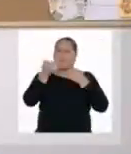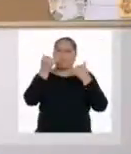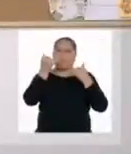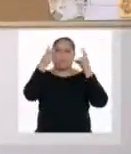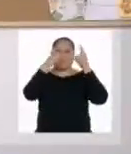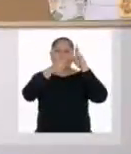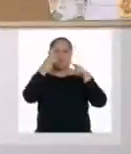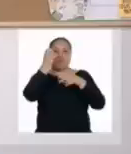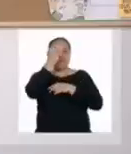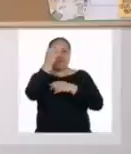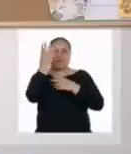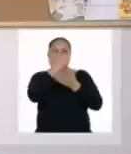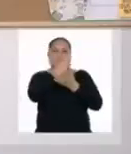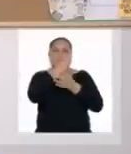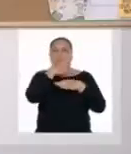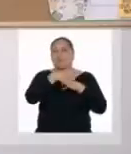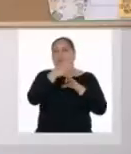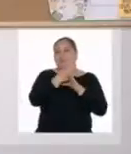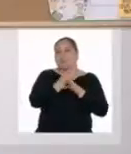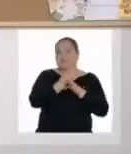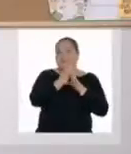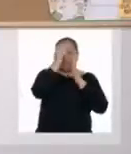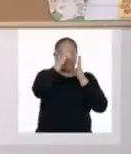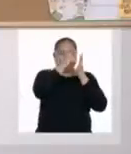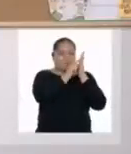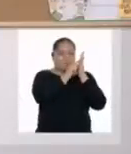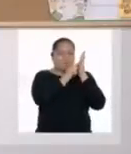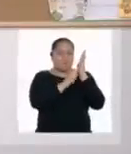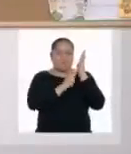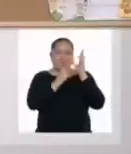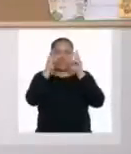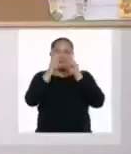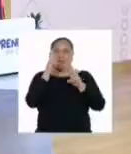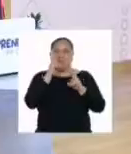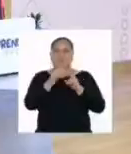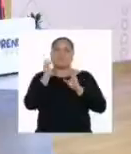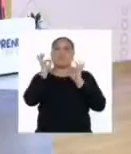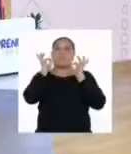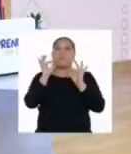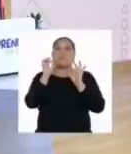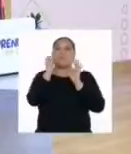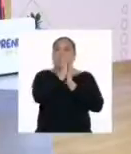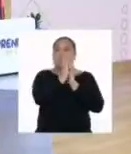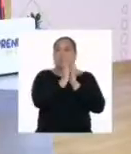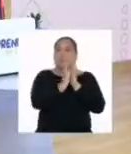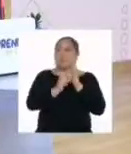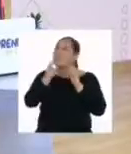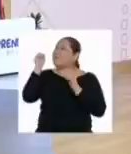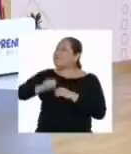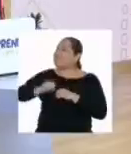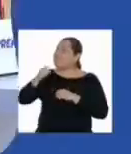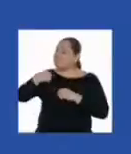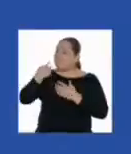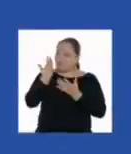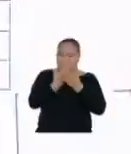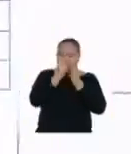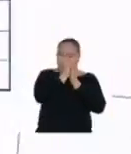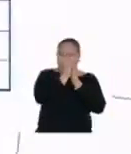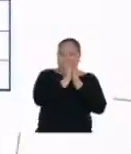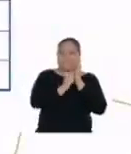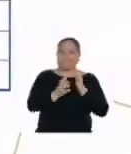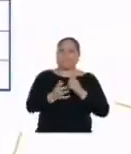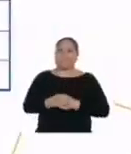veamos algunos criterios de evaluación que serán muy útiles para asegurar calidad en sus textos. ¡Claro! Es justo lo que estoy haciendo.